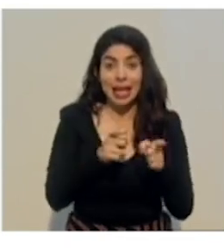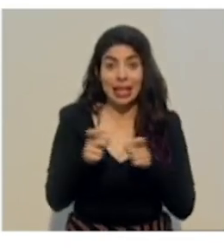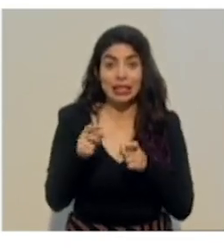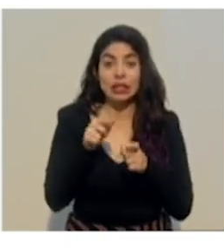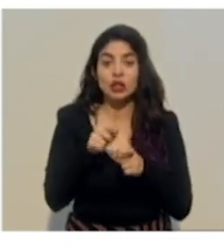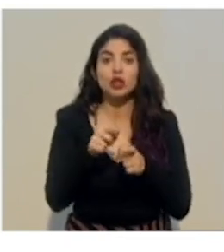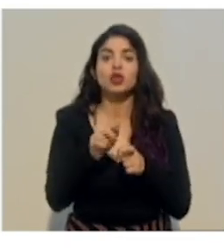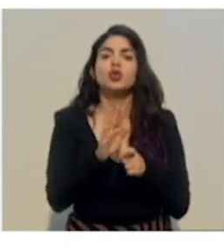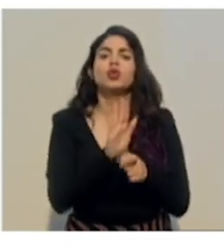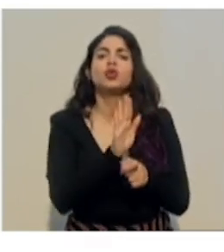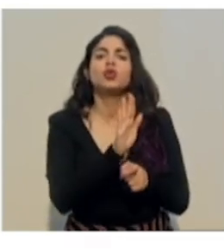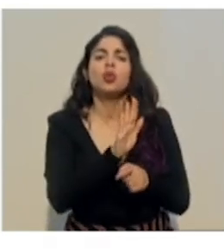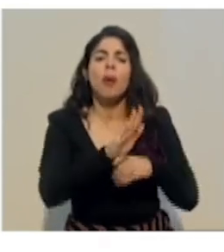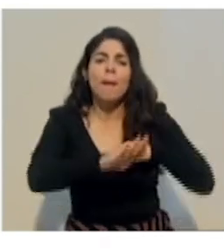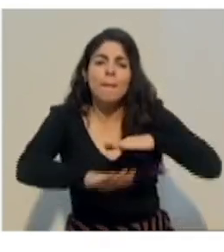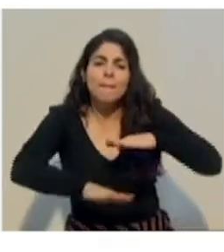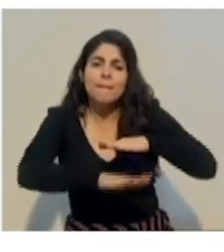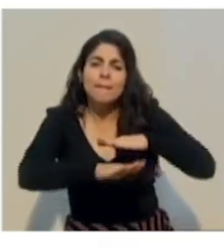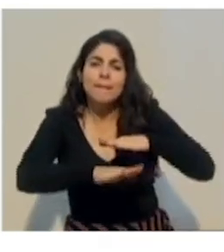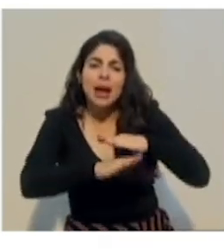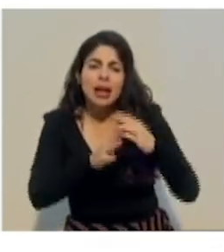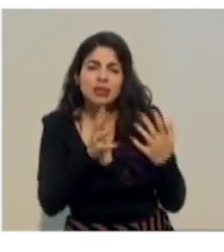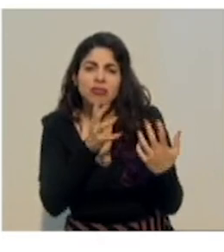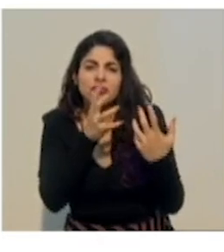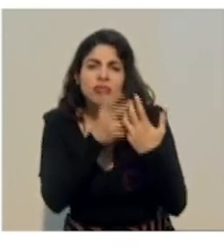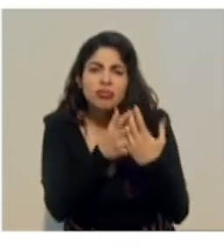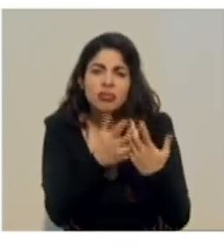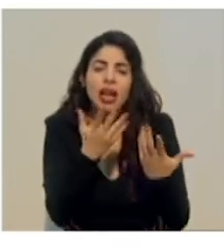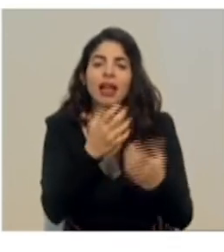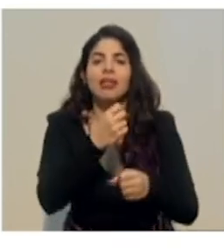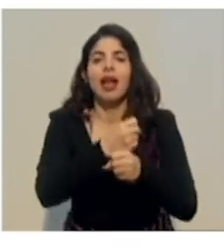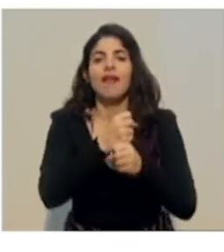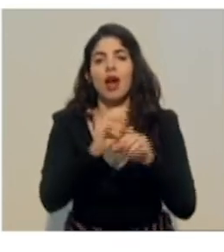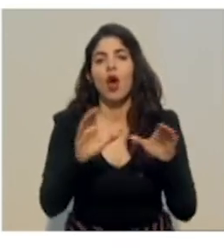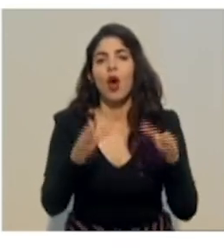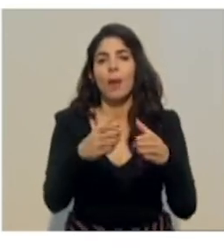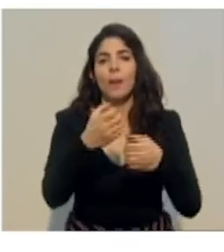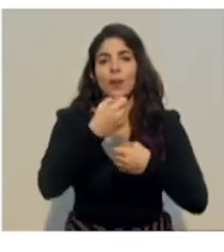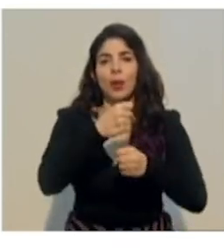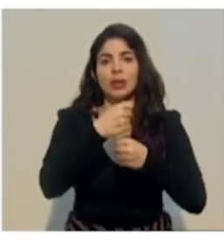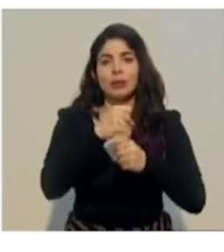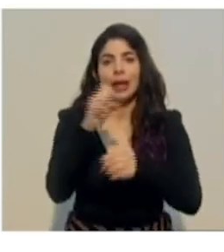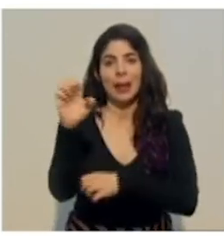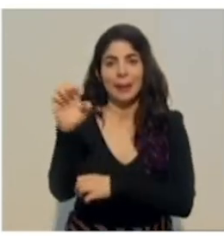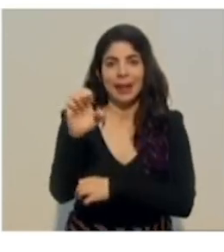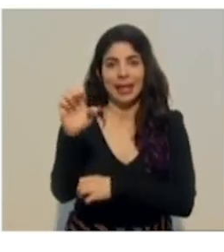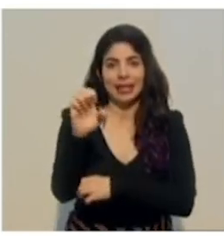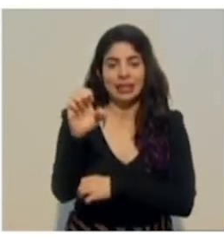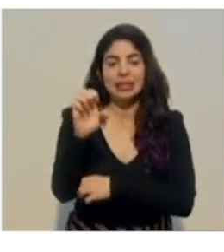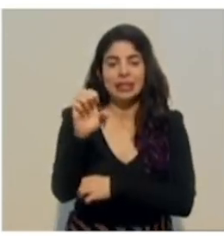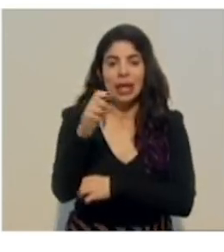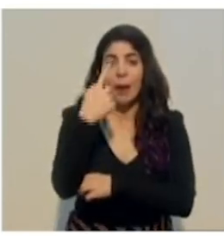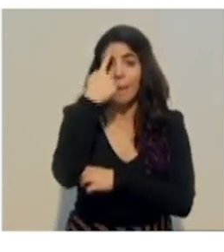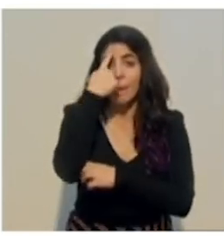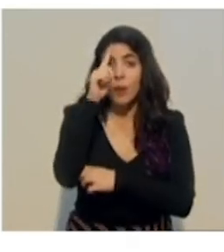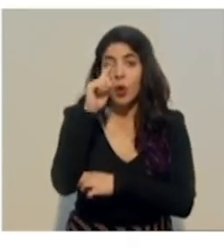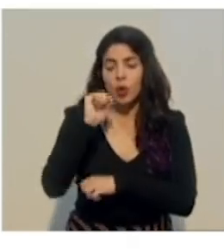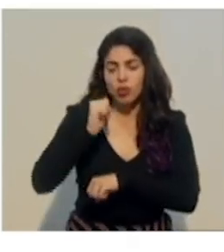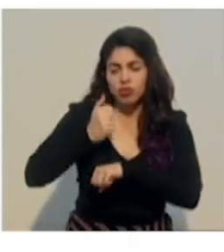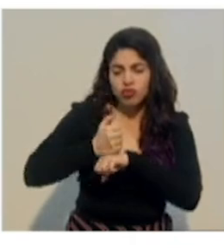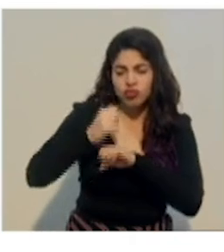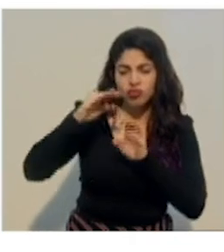articulado con el trabajo de los comités municipales de emergencia, mediante el desarrollo de líneas estratégicas de